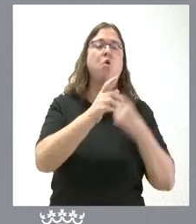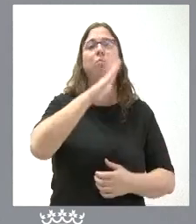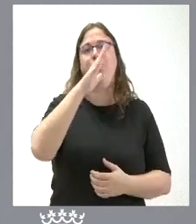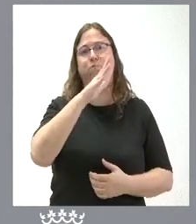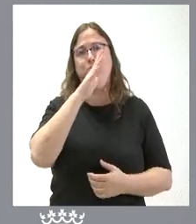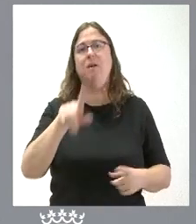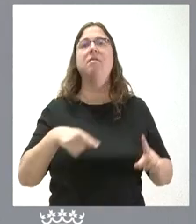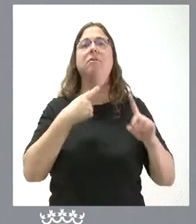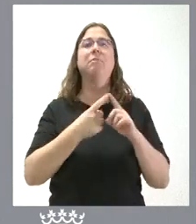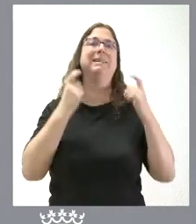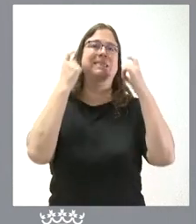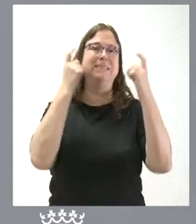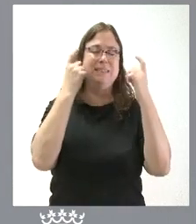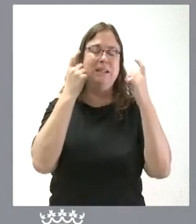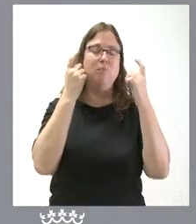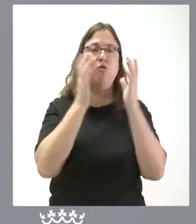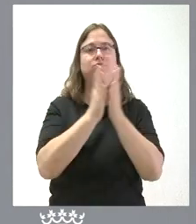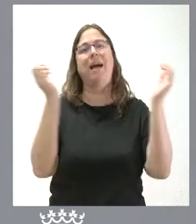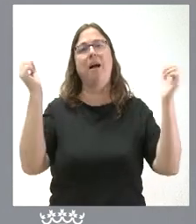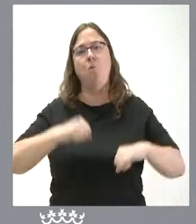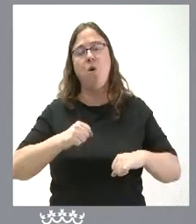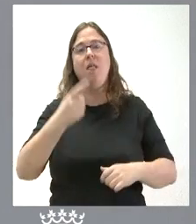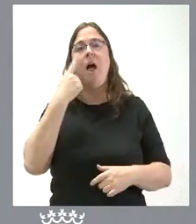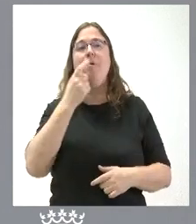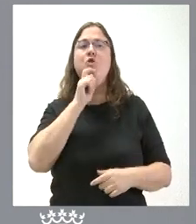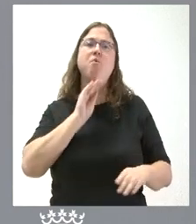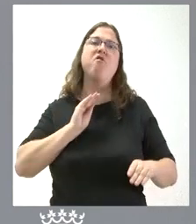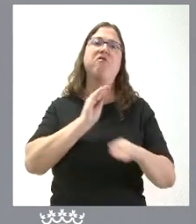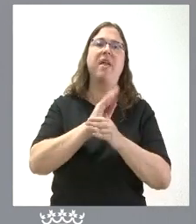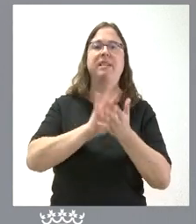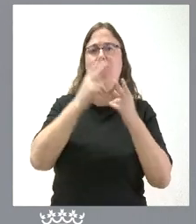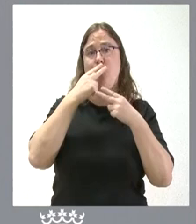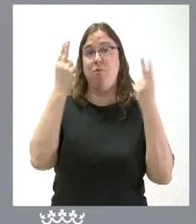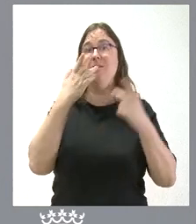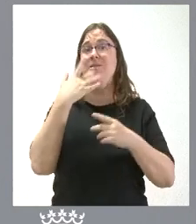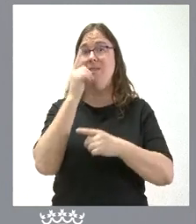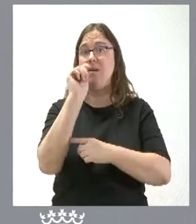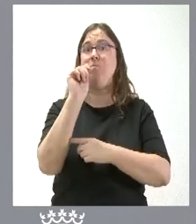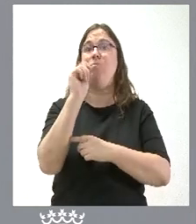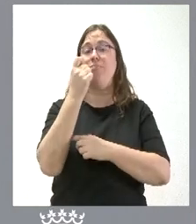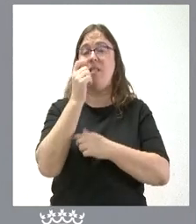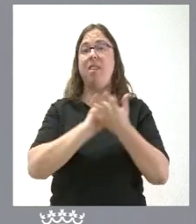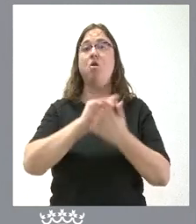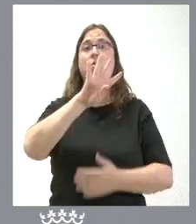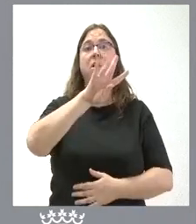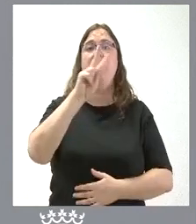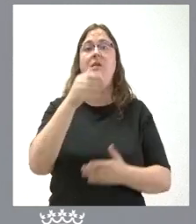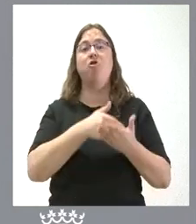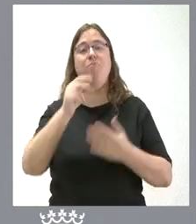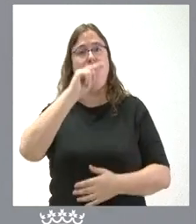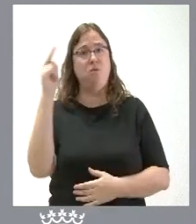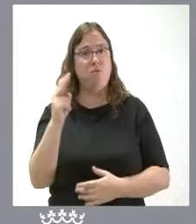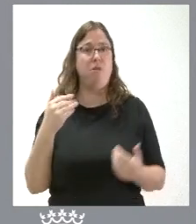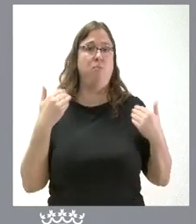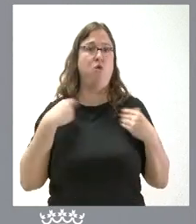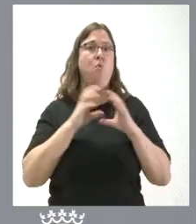e intentemos llegar a un acuerdo se está hablando de cómo se financian los servicios públicos y si conseguimos esta cifra de 42 millones de euros que entendemos de la Junta